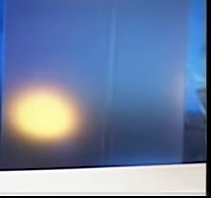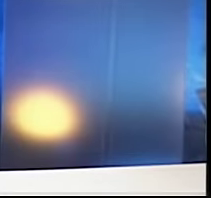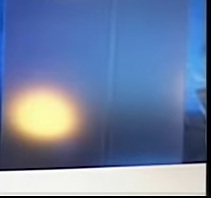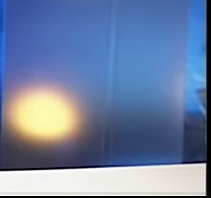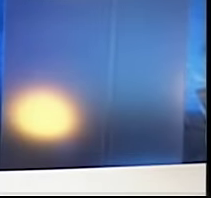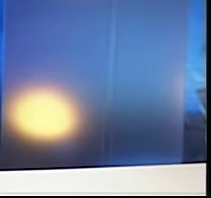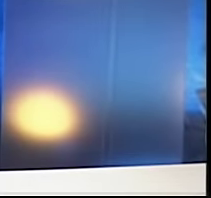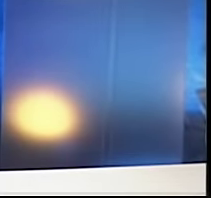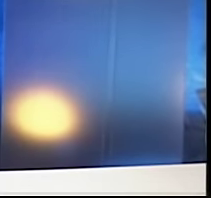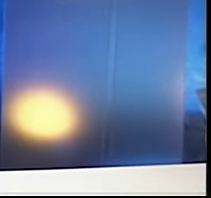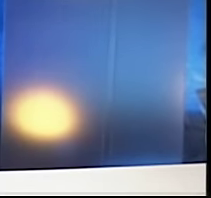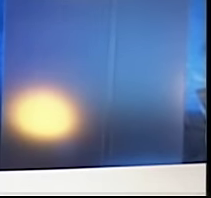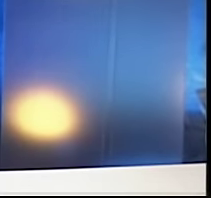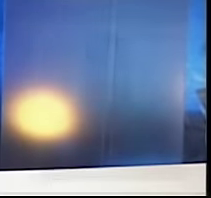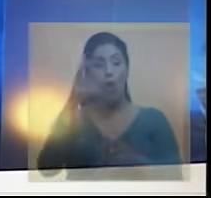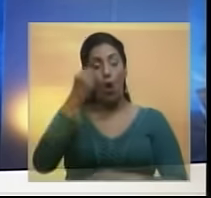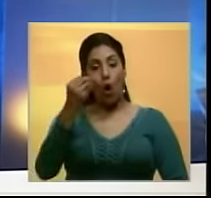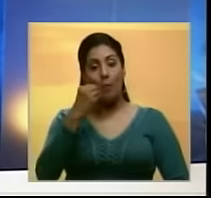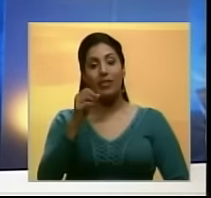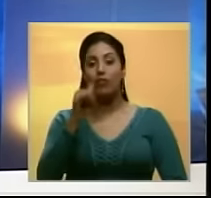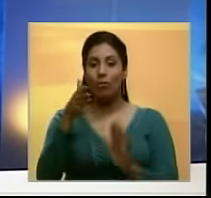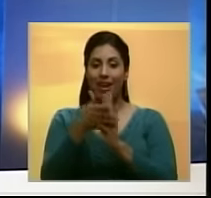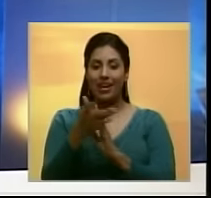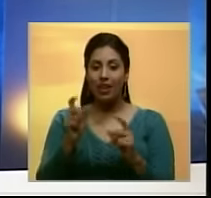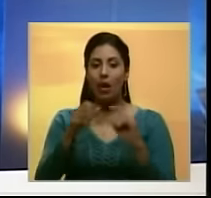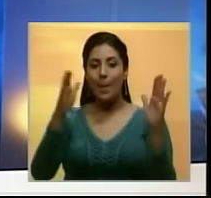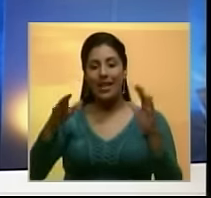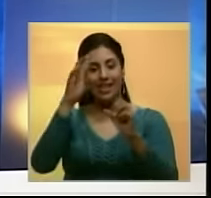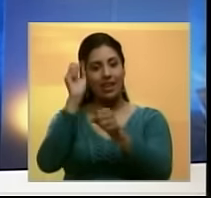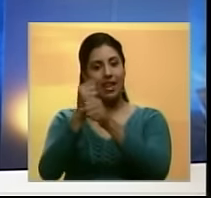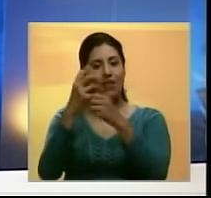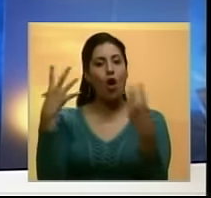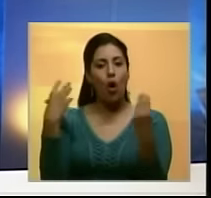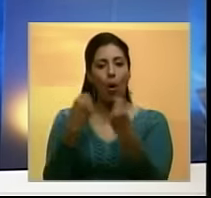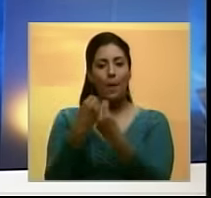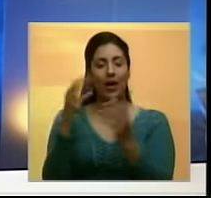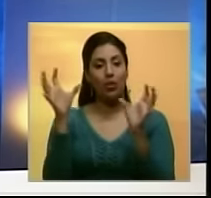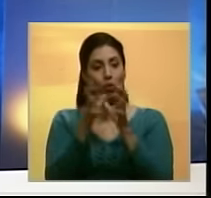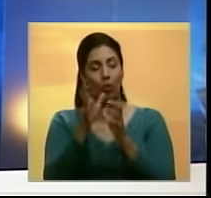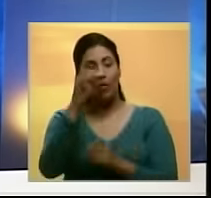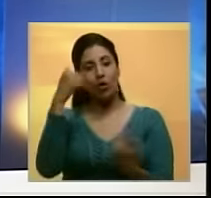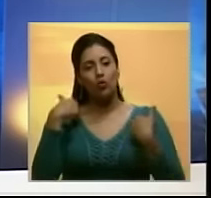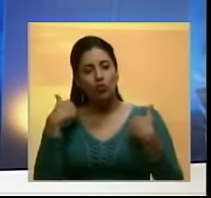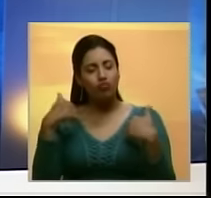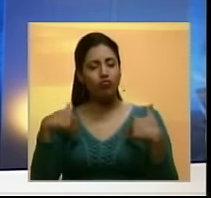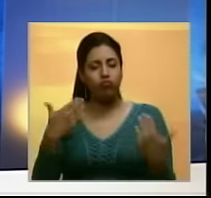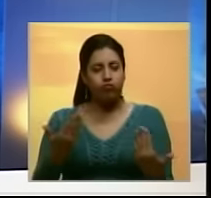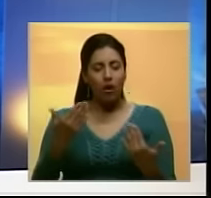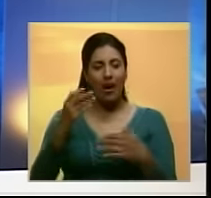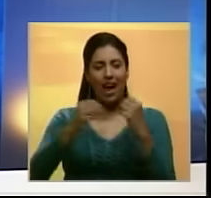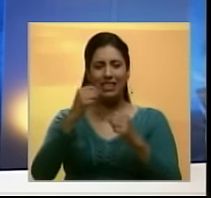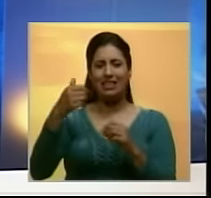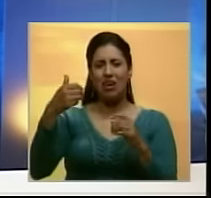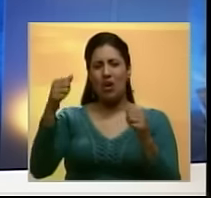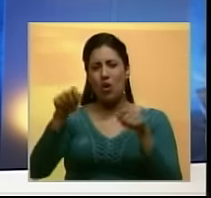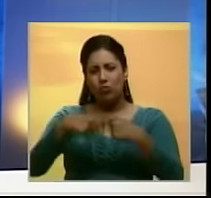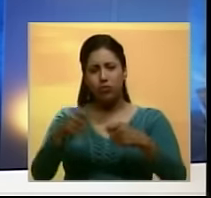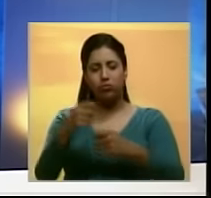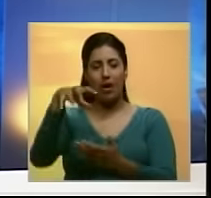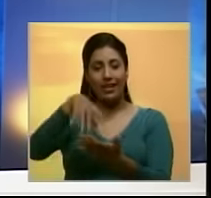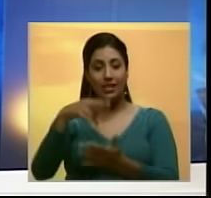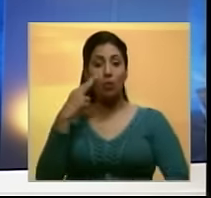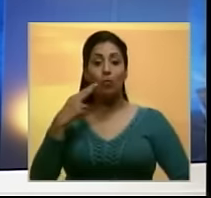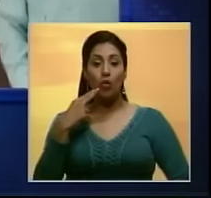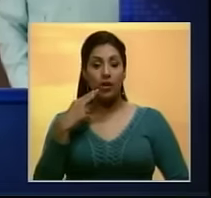Rodolfo Marco Torres, ministro para la alimentación, formó parte de mesas de trabajo y acompañamiento a los sectores afectados tras los actos vandálicos generados en el